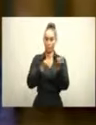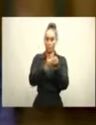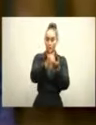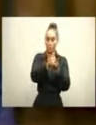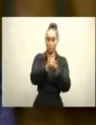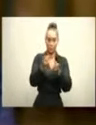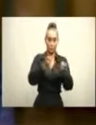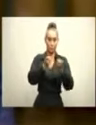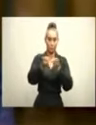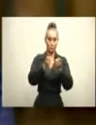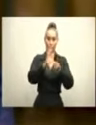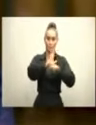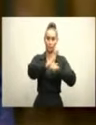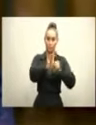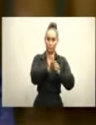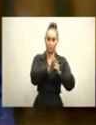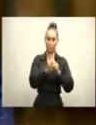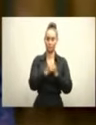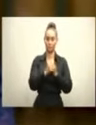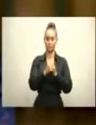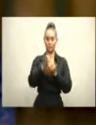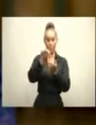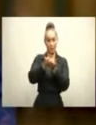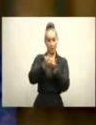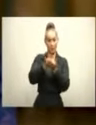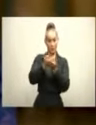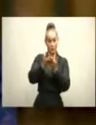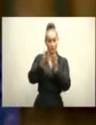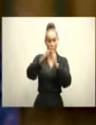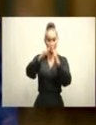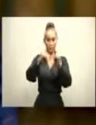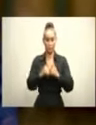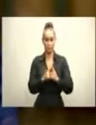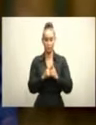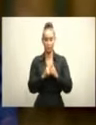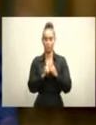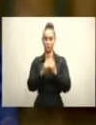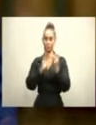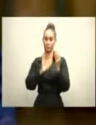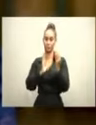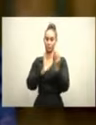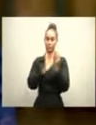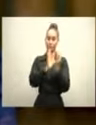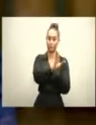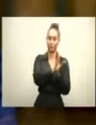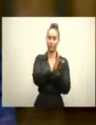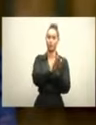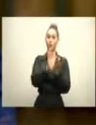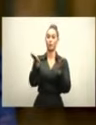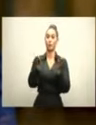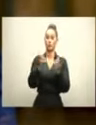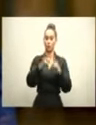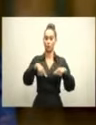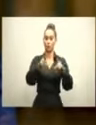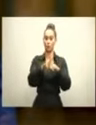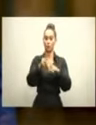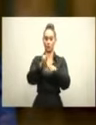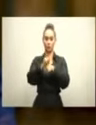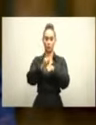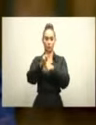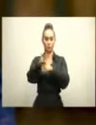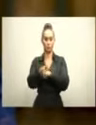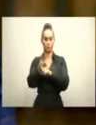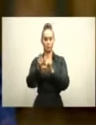de la pandemia. Esta caída ha afectado a los sectores más productivos del país, como son el turismo,